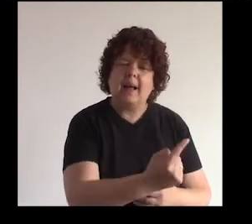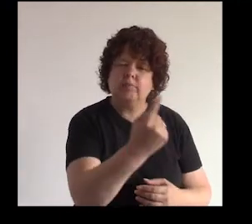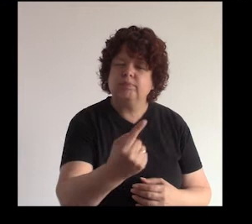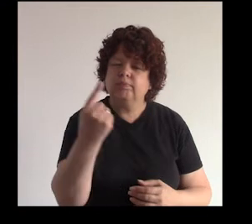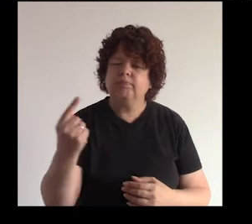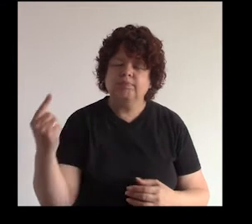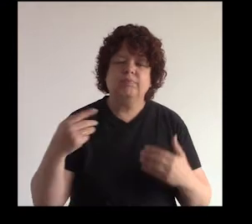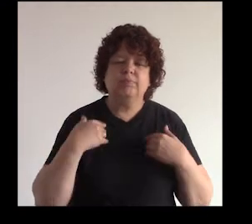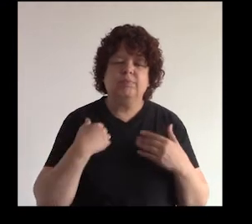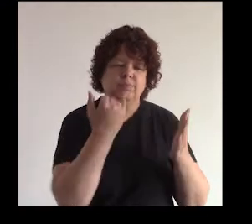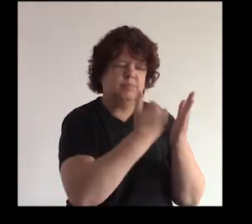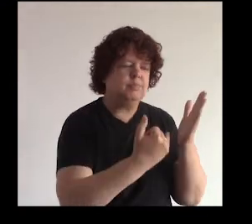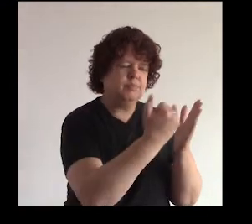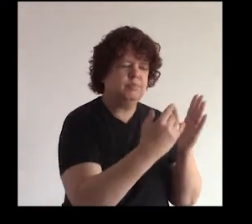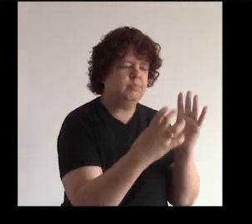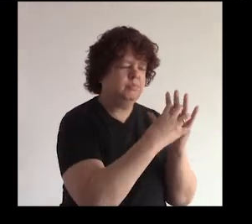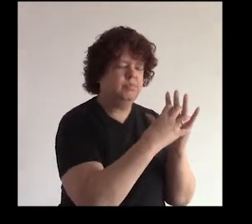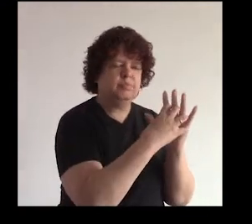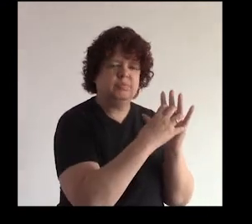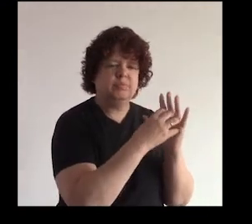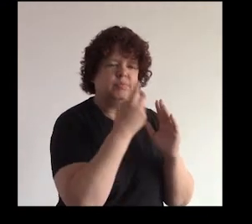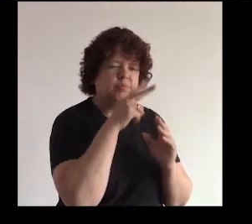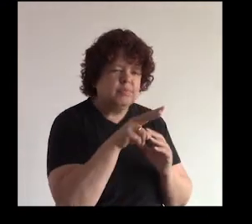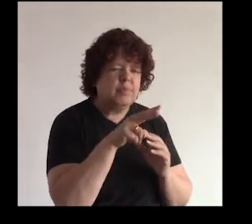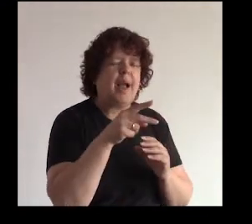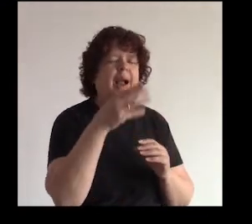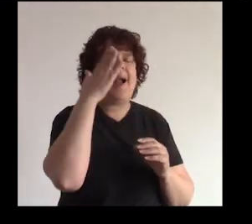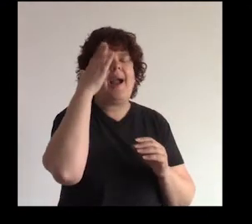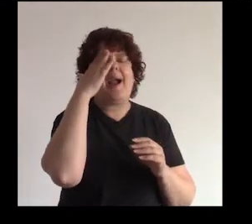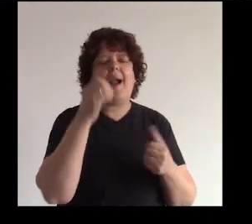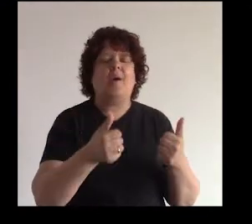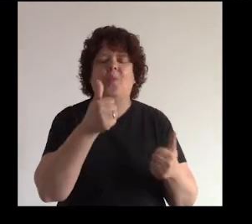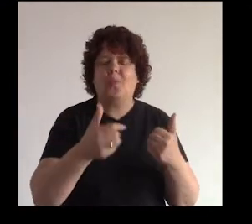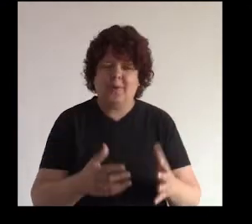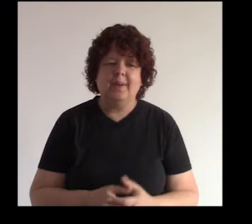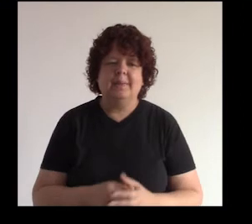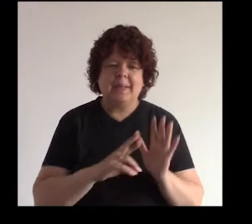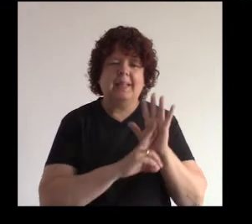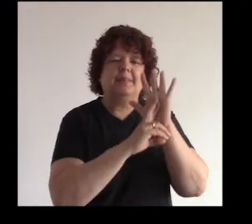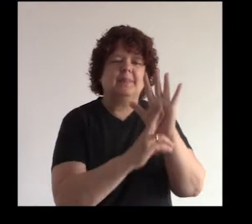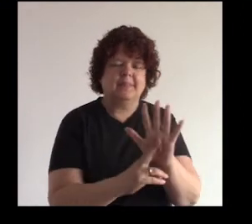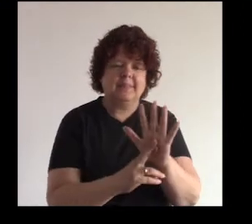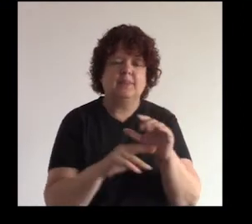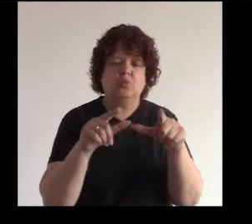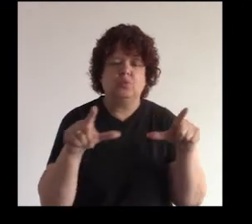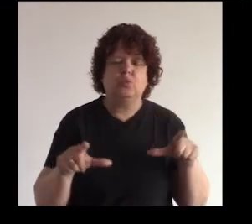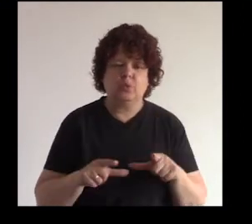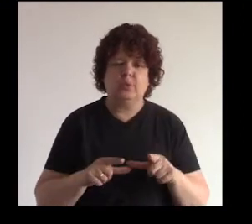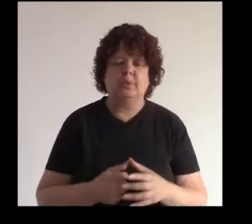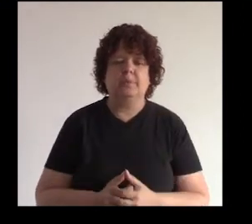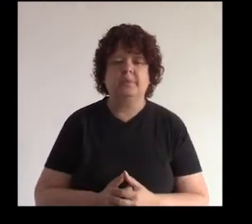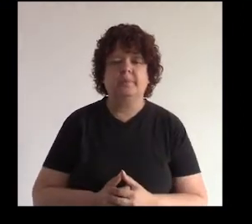y así cada red social ha diseñado un icono para que los represente ¿no? para que represente a su espacio